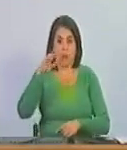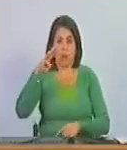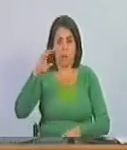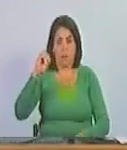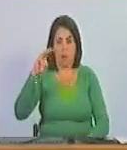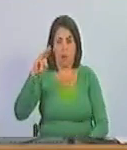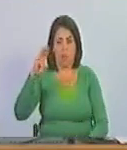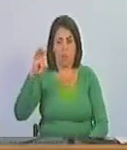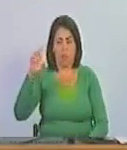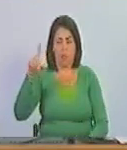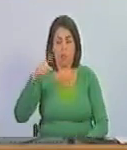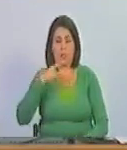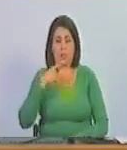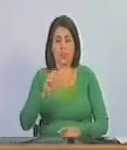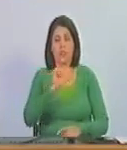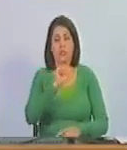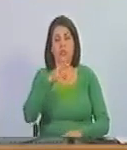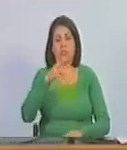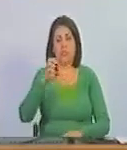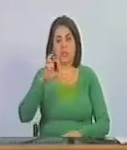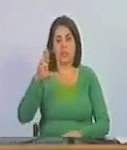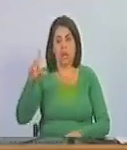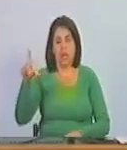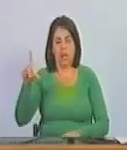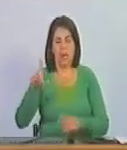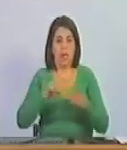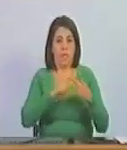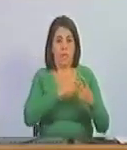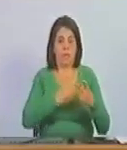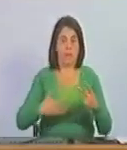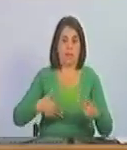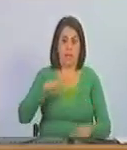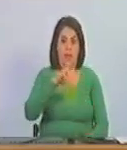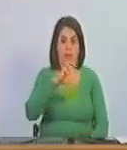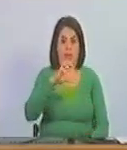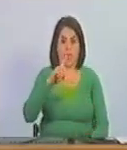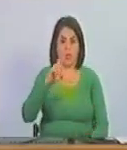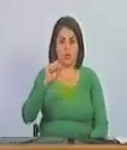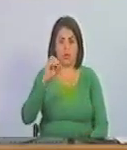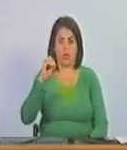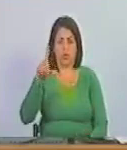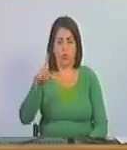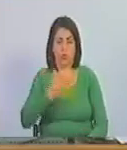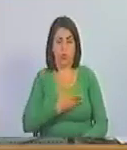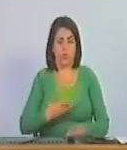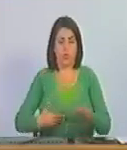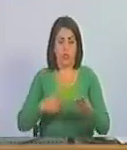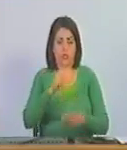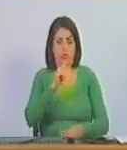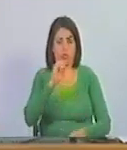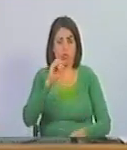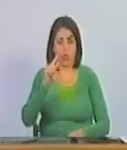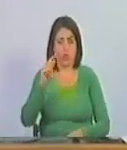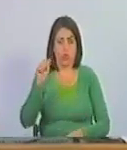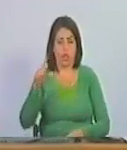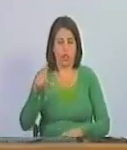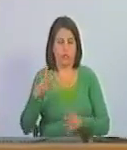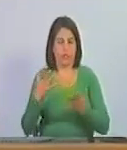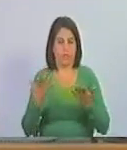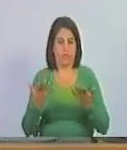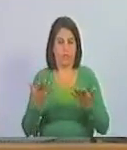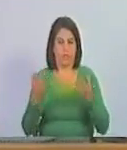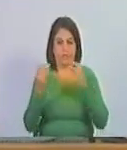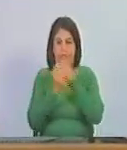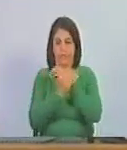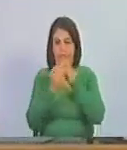o presidente de Shell o presidente de Repsol o presidente de Total es un acto